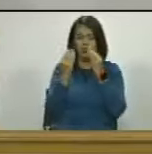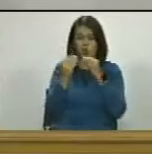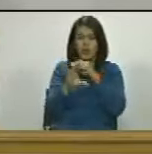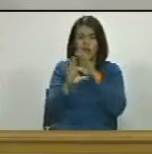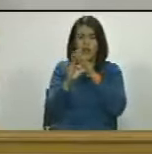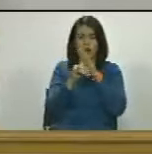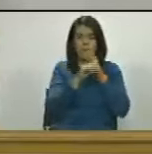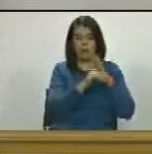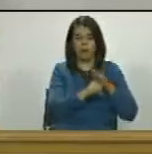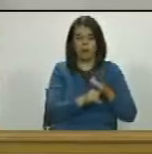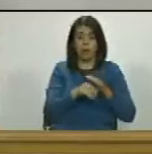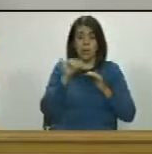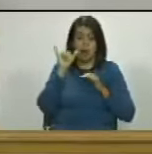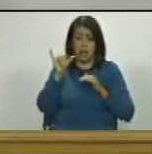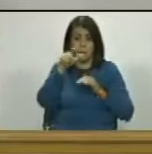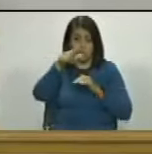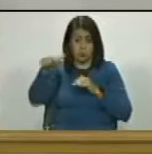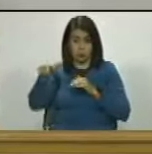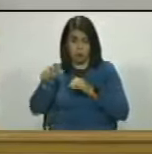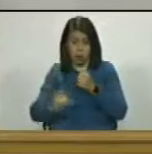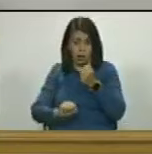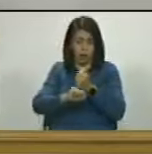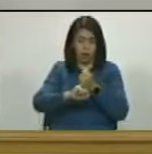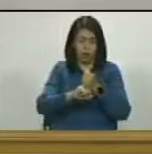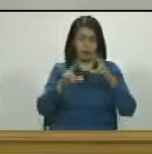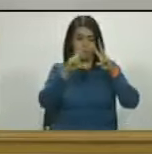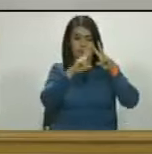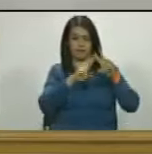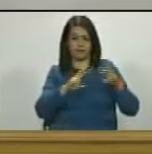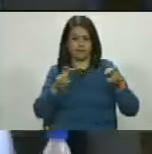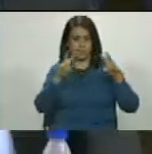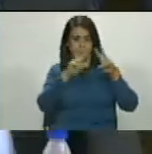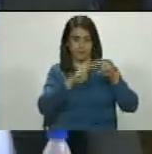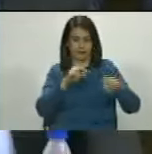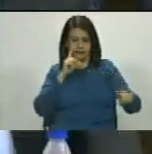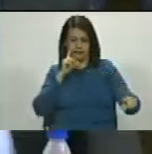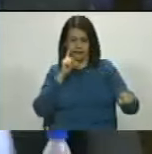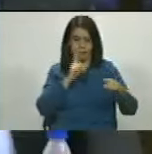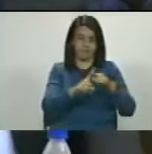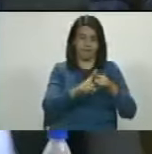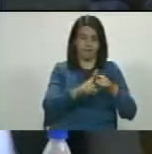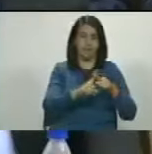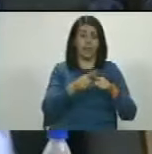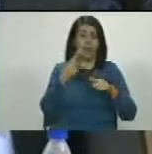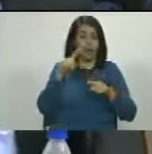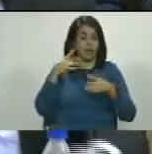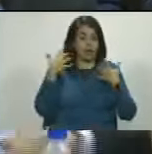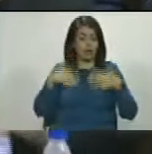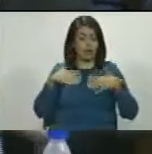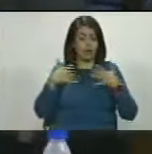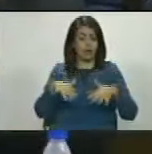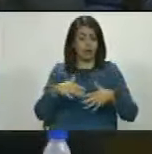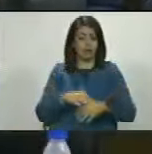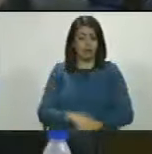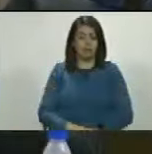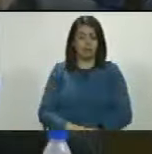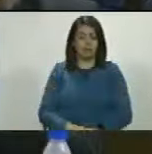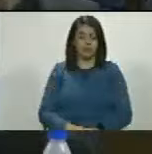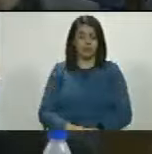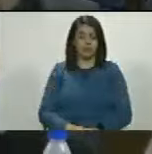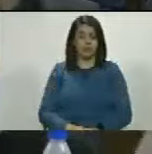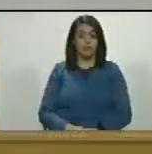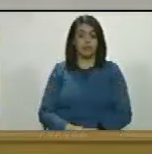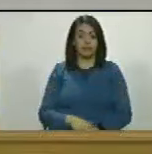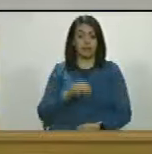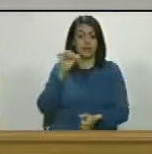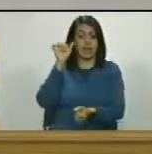mismos dueños lo están investigando hay que tener de aquellas para siendo